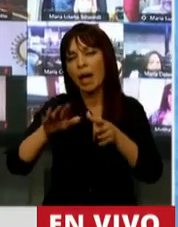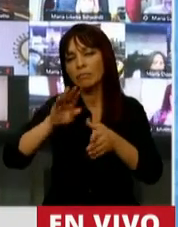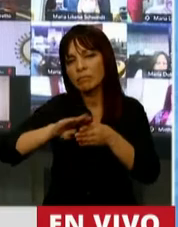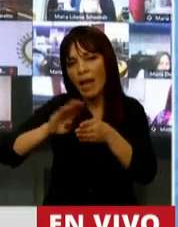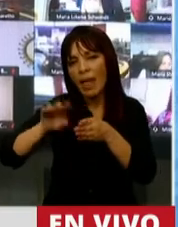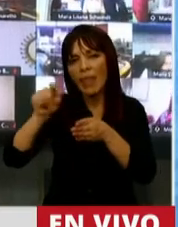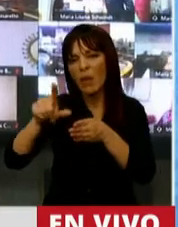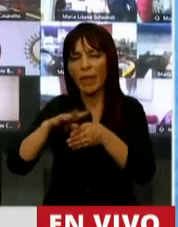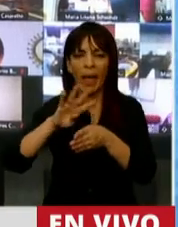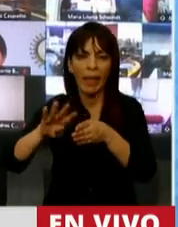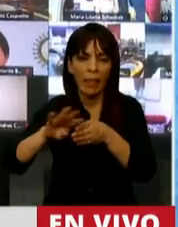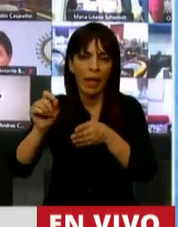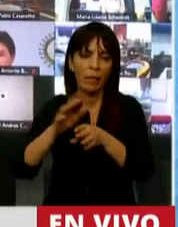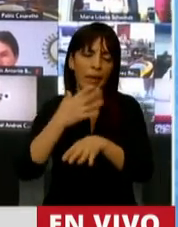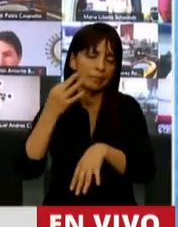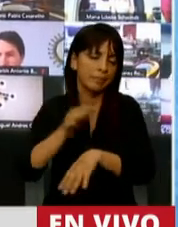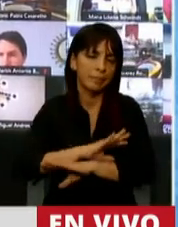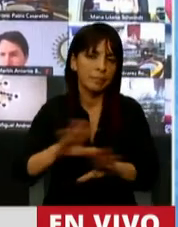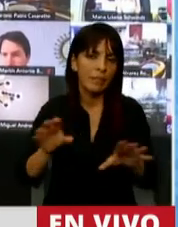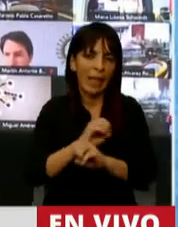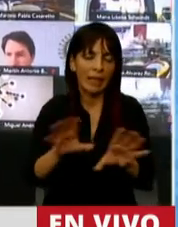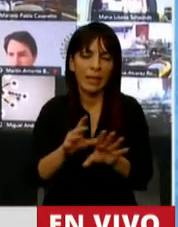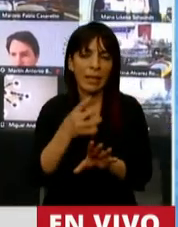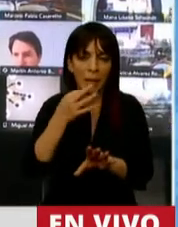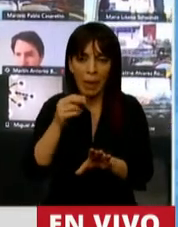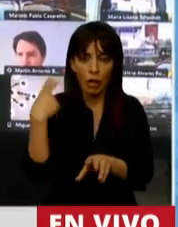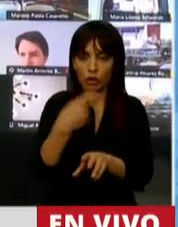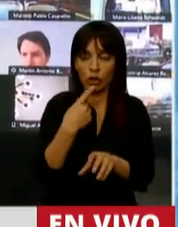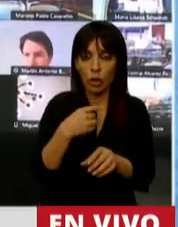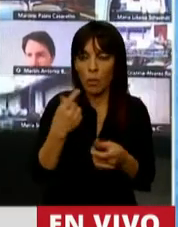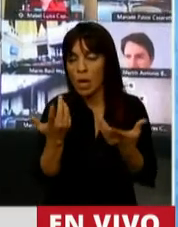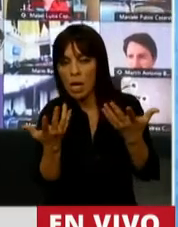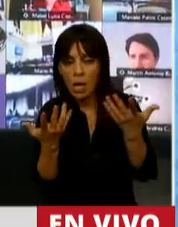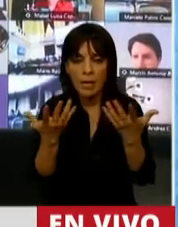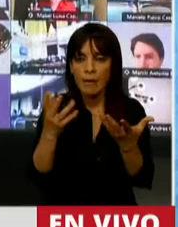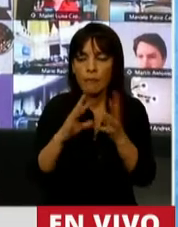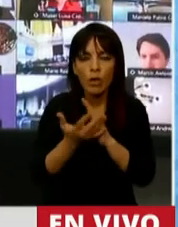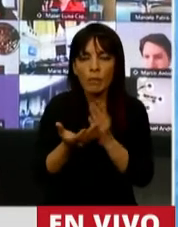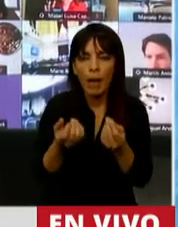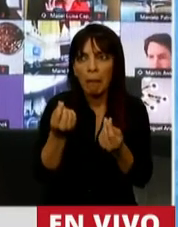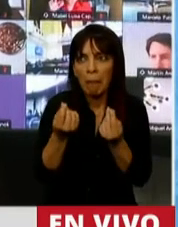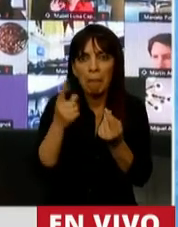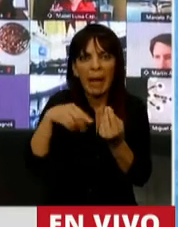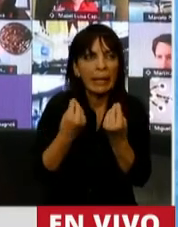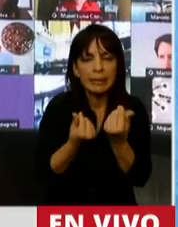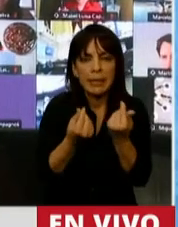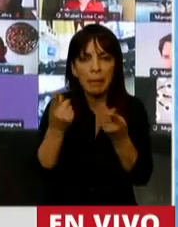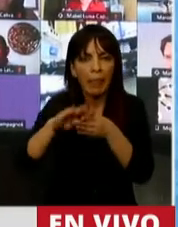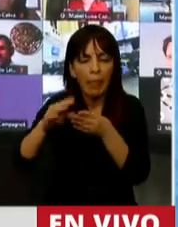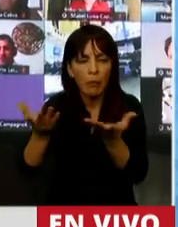malavida, de una deuda fugada, de una deuda a la que no le podemos encontrar materializada en ninguna obra,